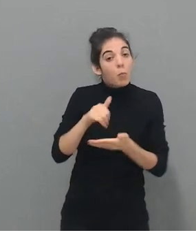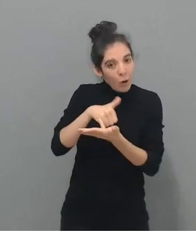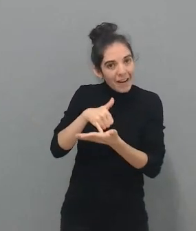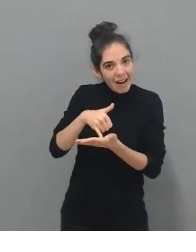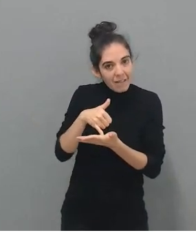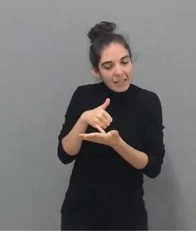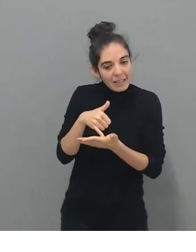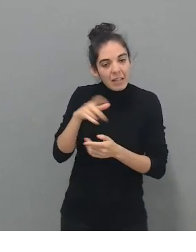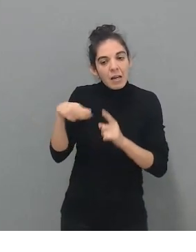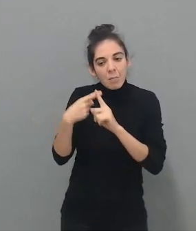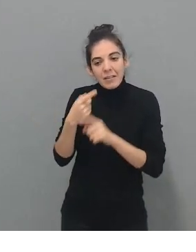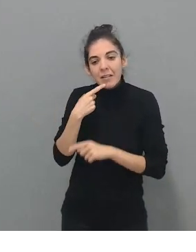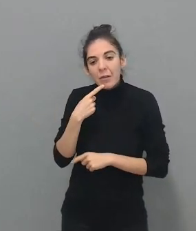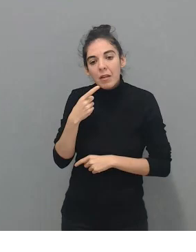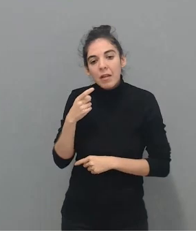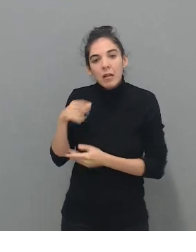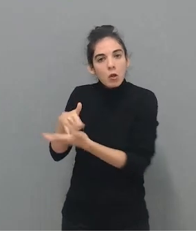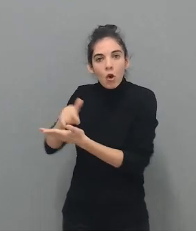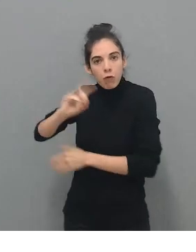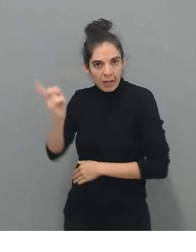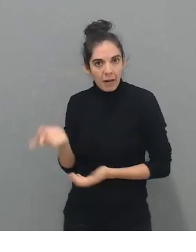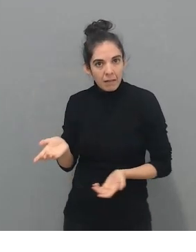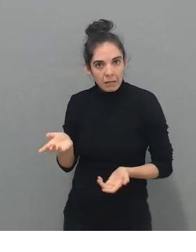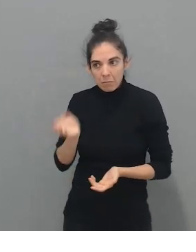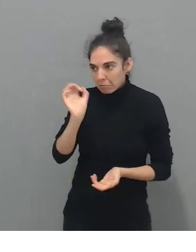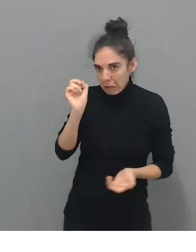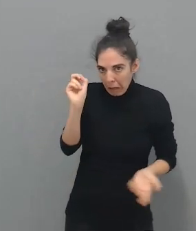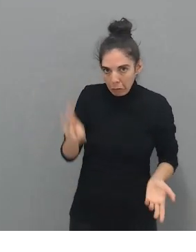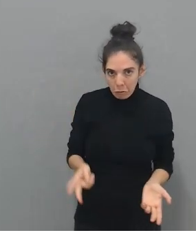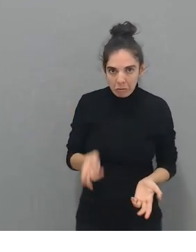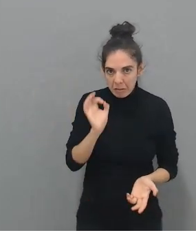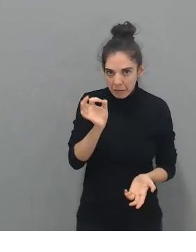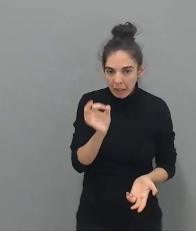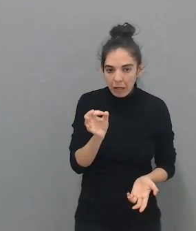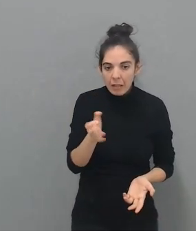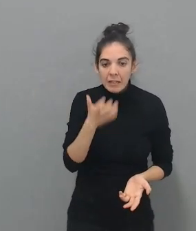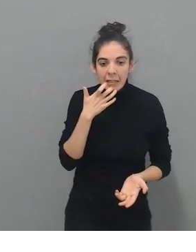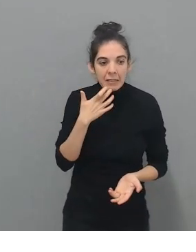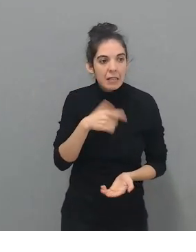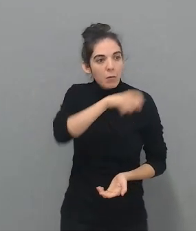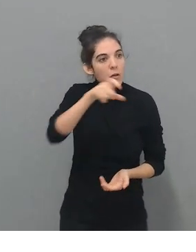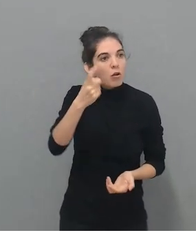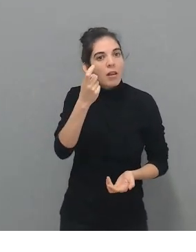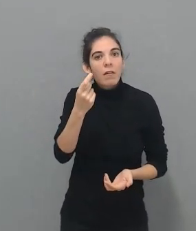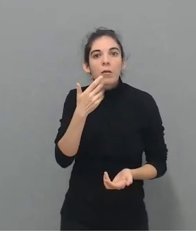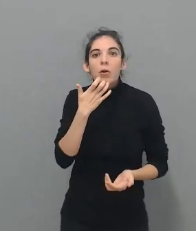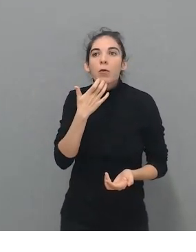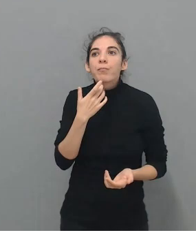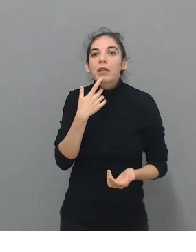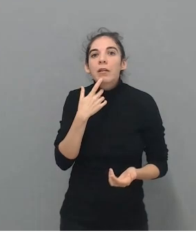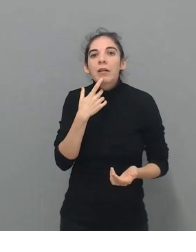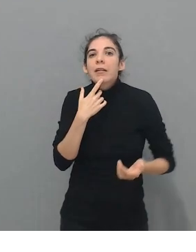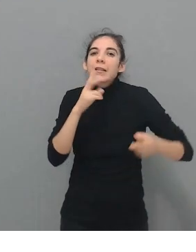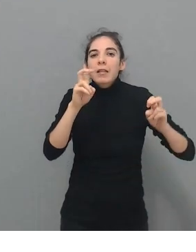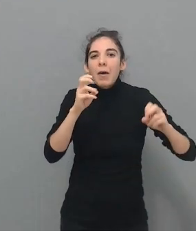que luego has dicho también a las no vulnerables. O si alguien, por ejemplo, quiere invertir en Letras del Tesoro, que tan de moda está,